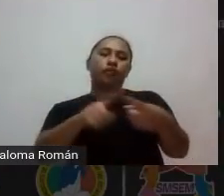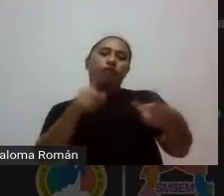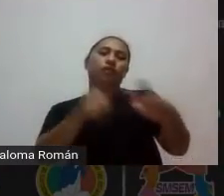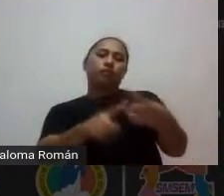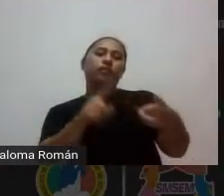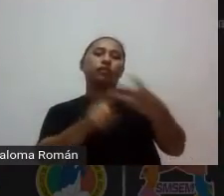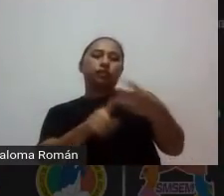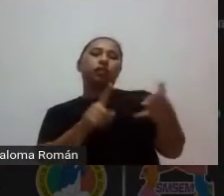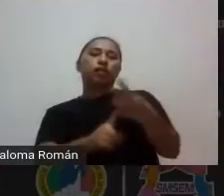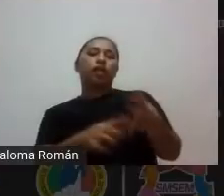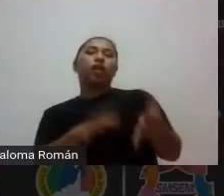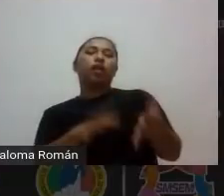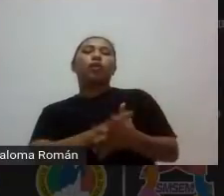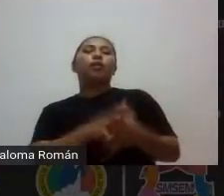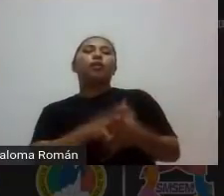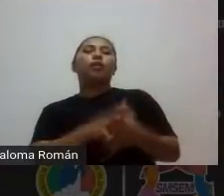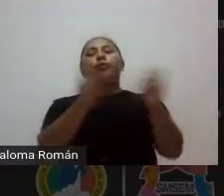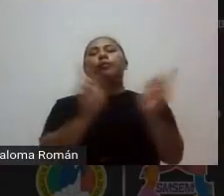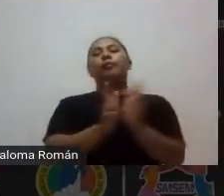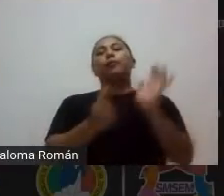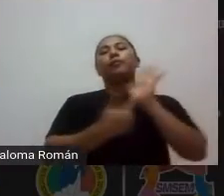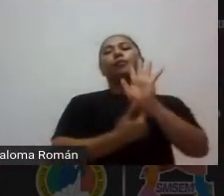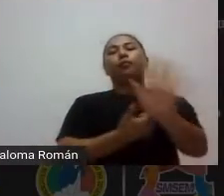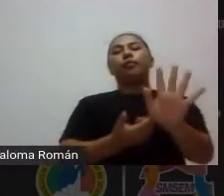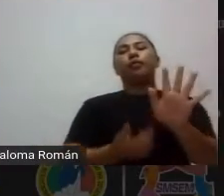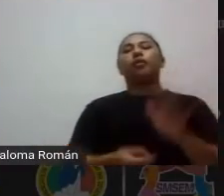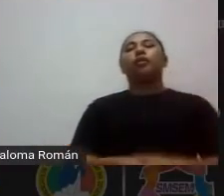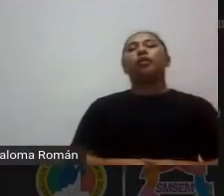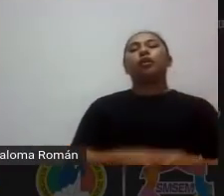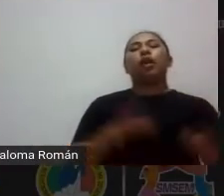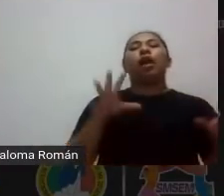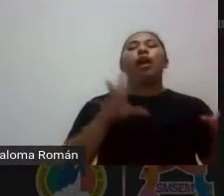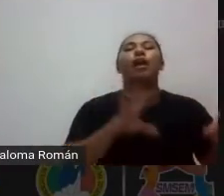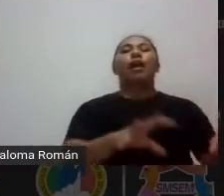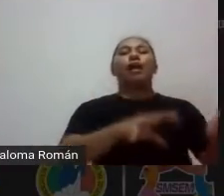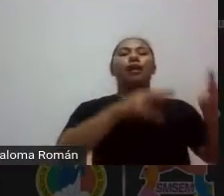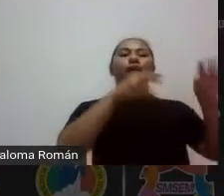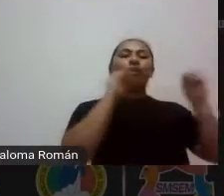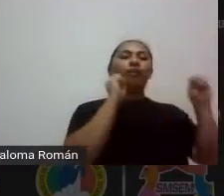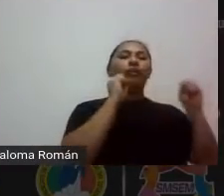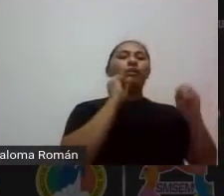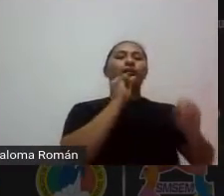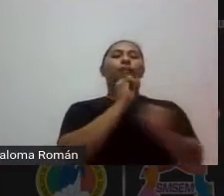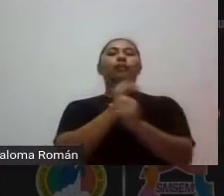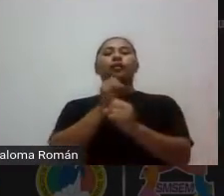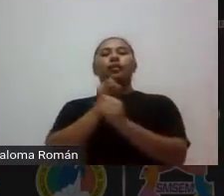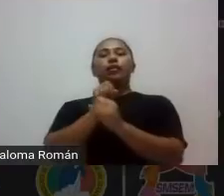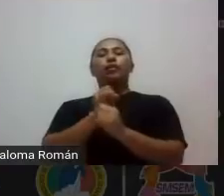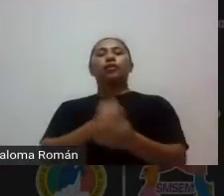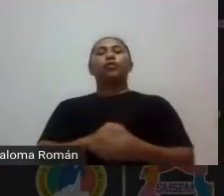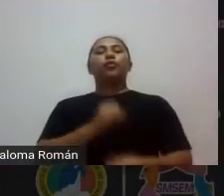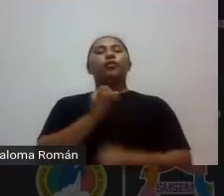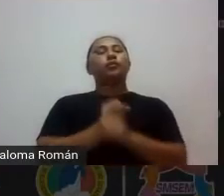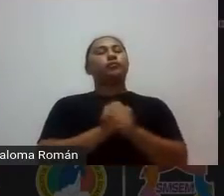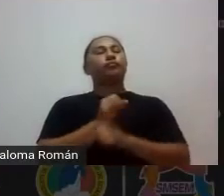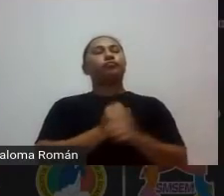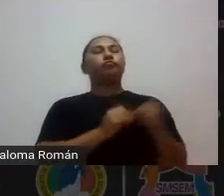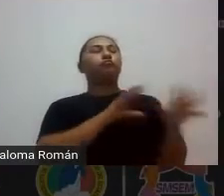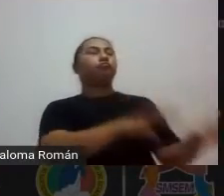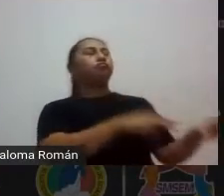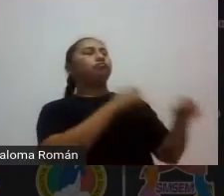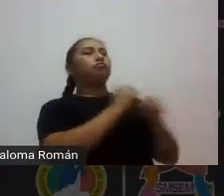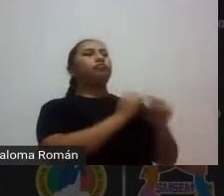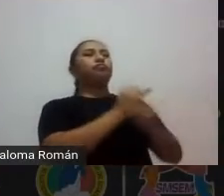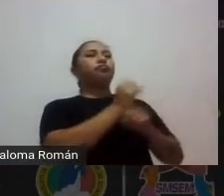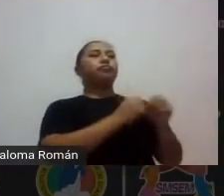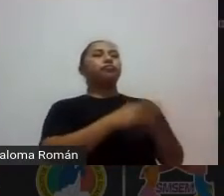lo sé está destinado a obtener información a obtener ingredientes sí insumos para